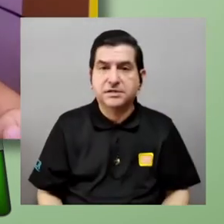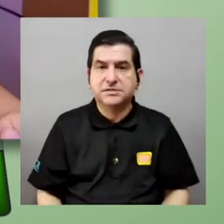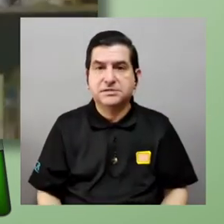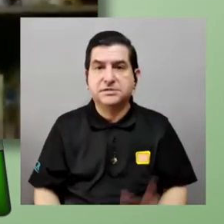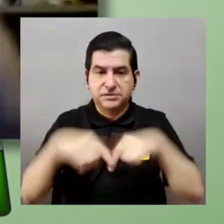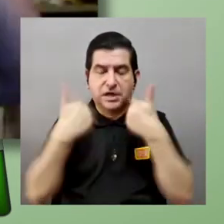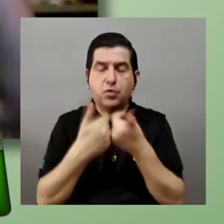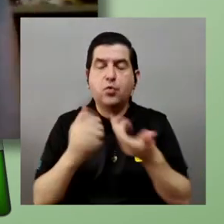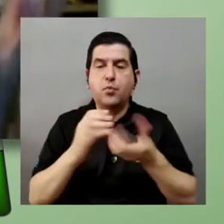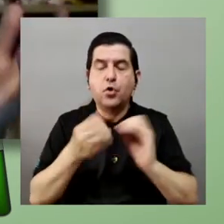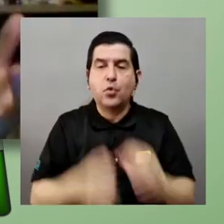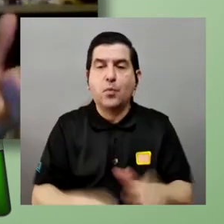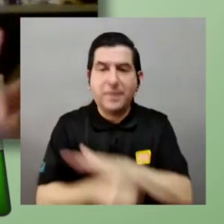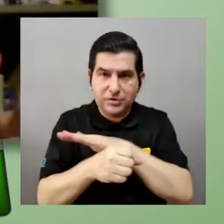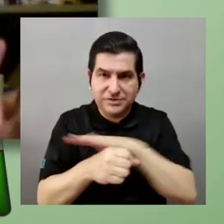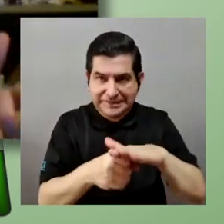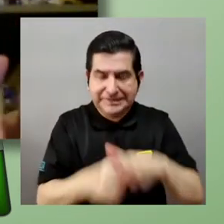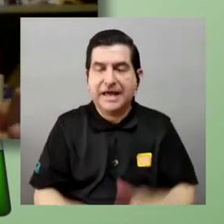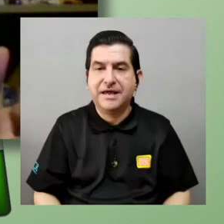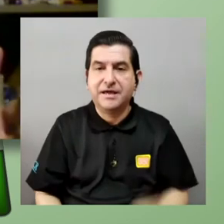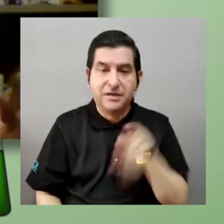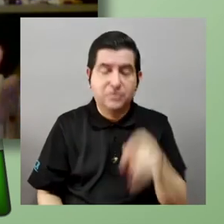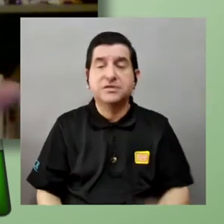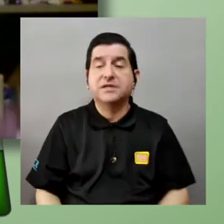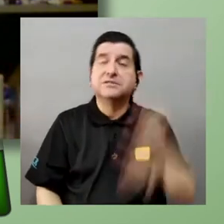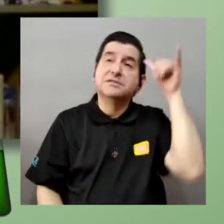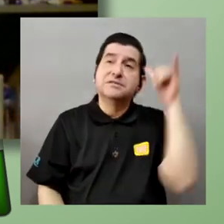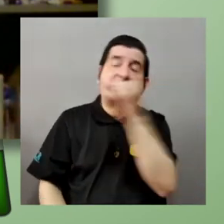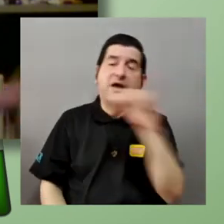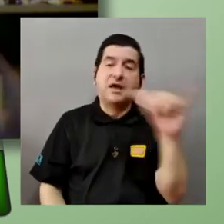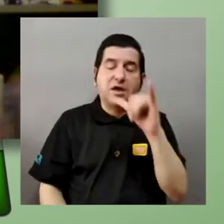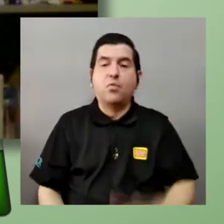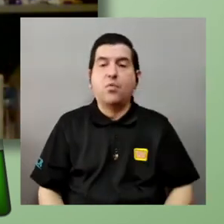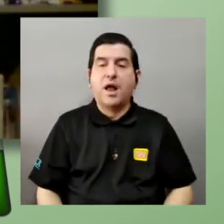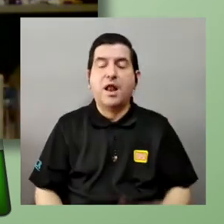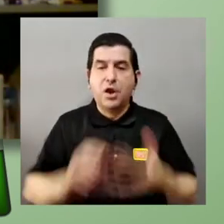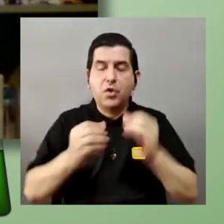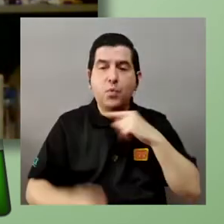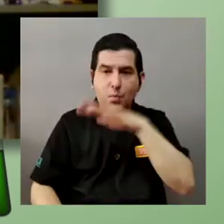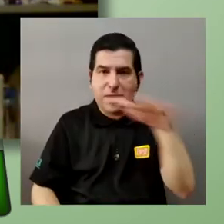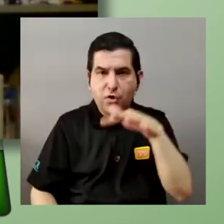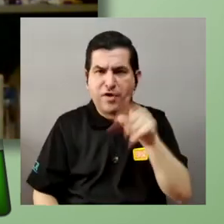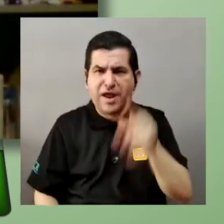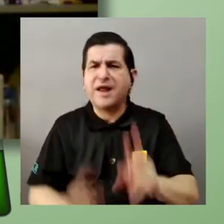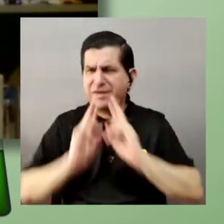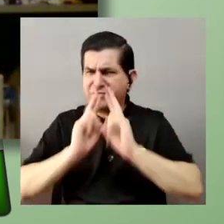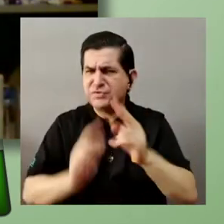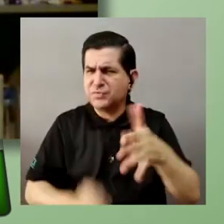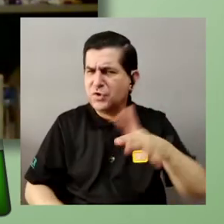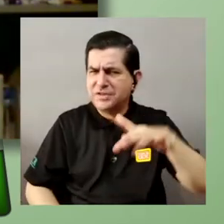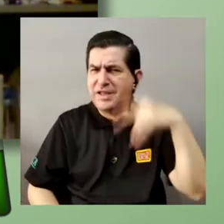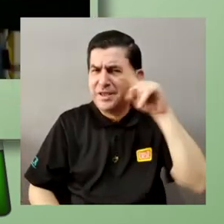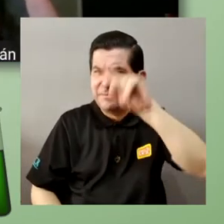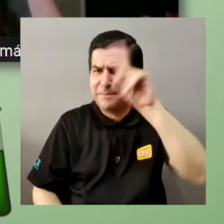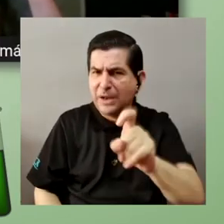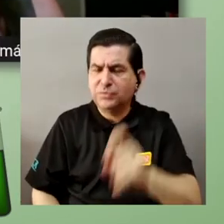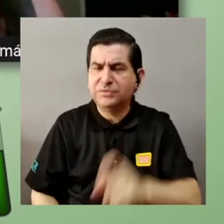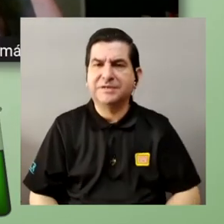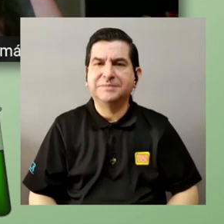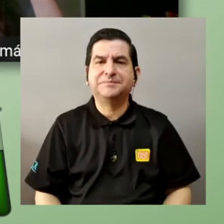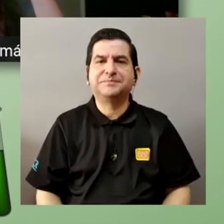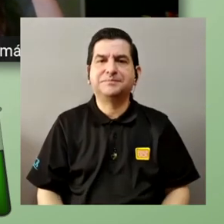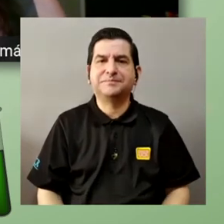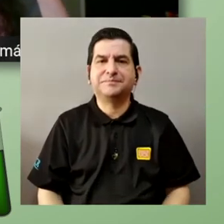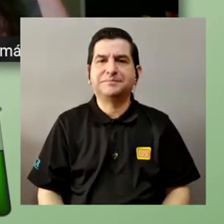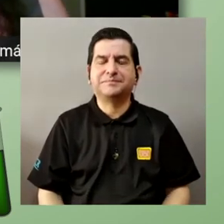objeto si vemos el conjunto entero los números naturales es un conjunto infinito lo mismo que los números reales no sé si eso respondió más o menos la pregunta